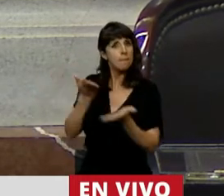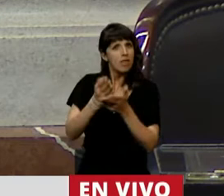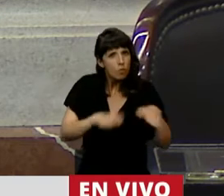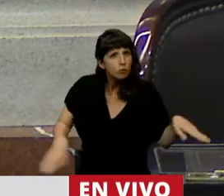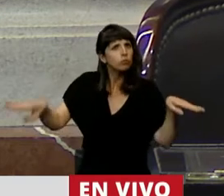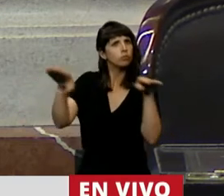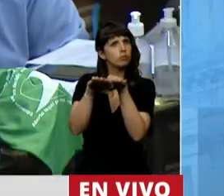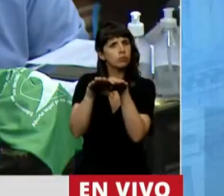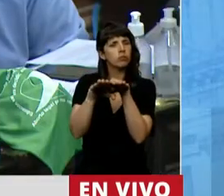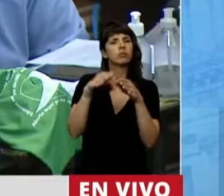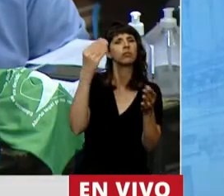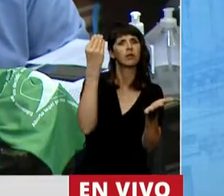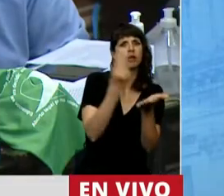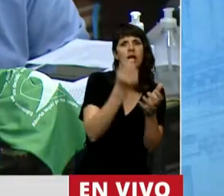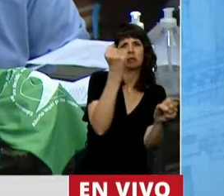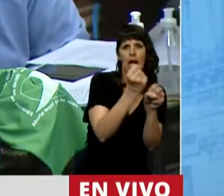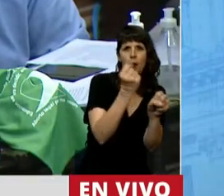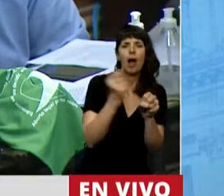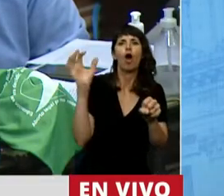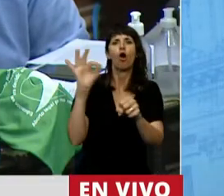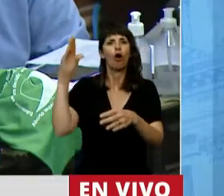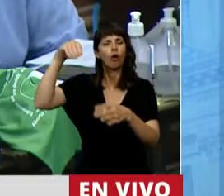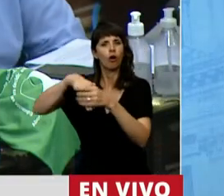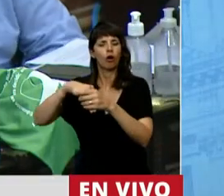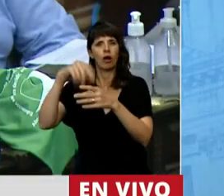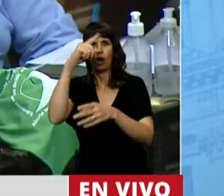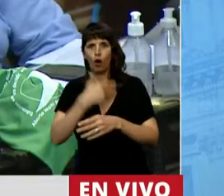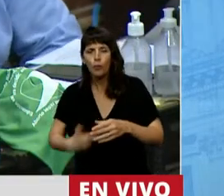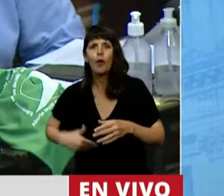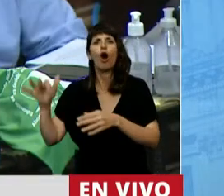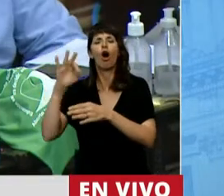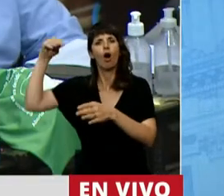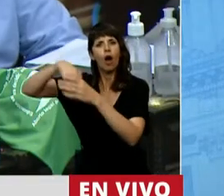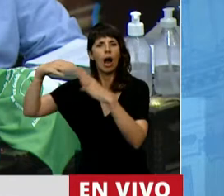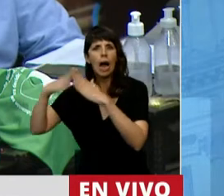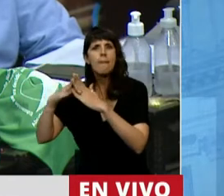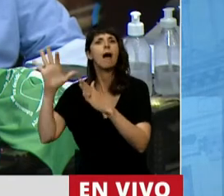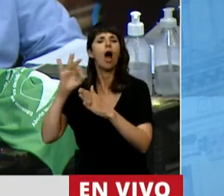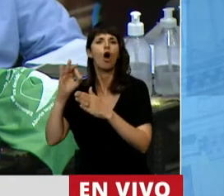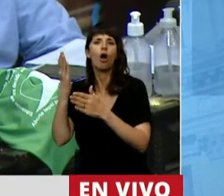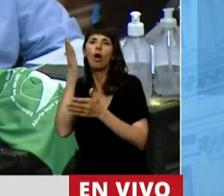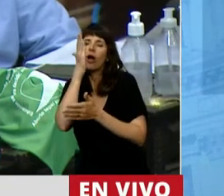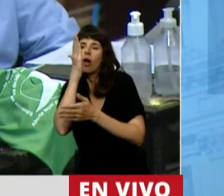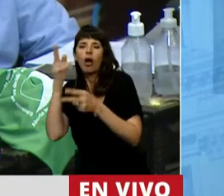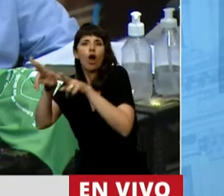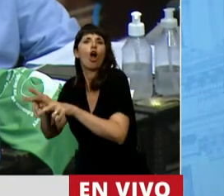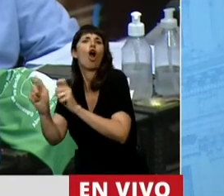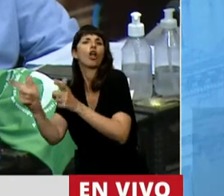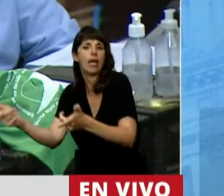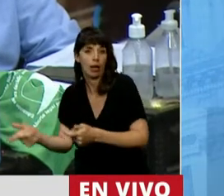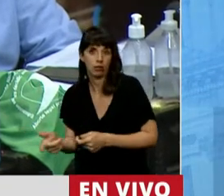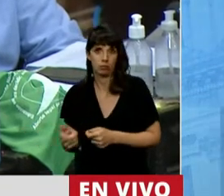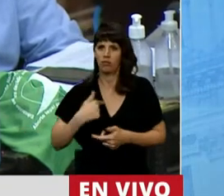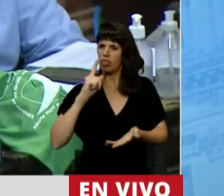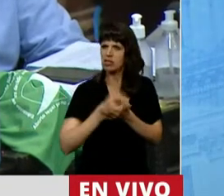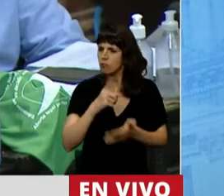en el trabajo, en la representación pública, en nuestras casas, en nuestras camas. Y si esas condiciones no